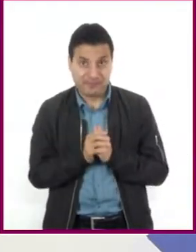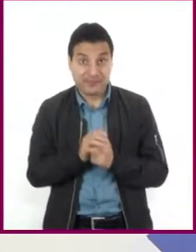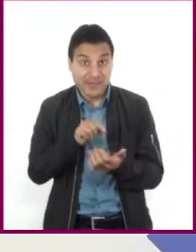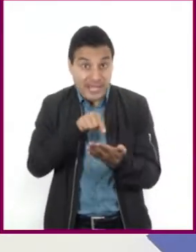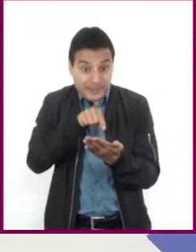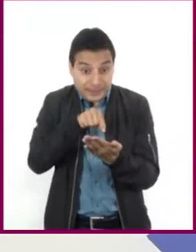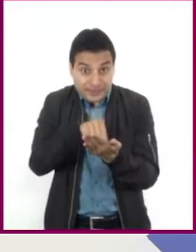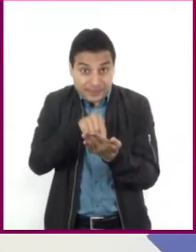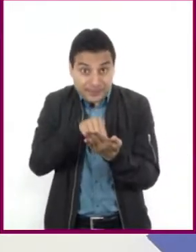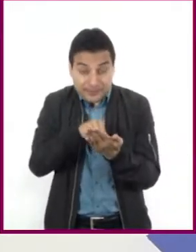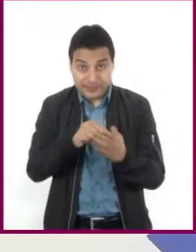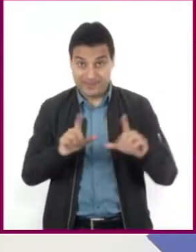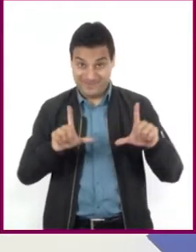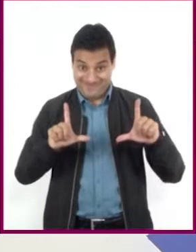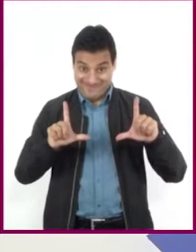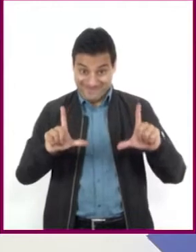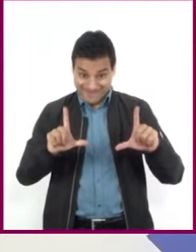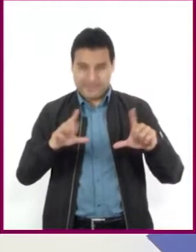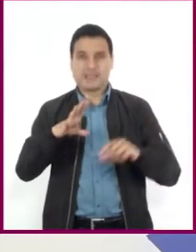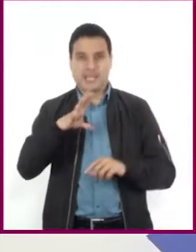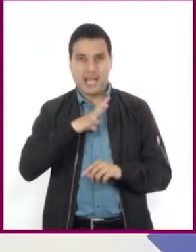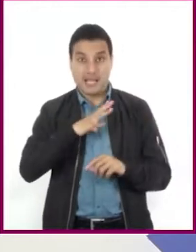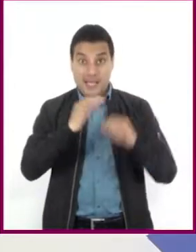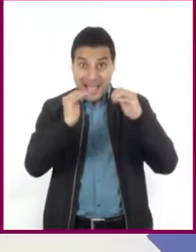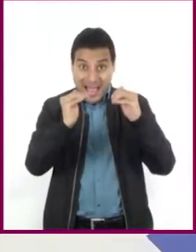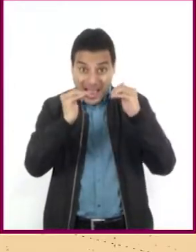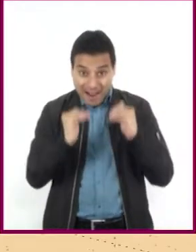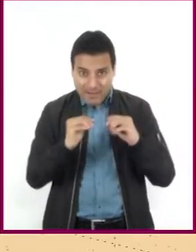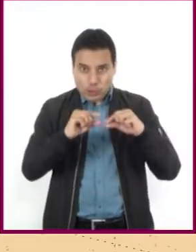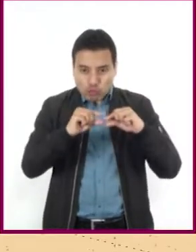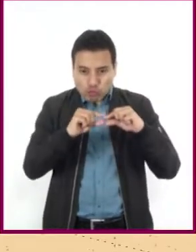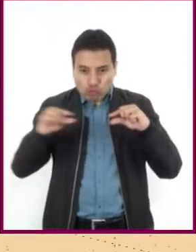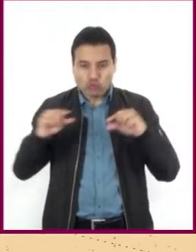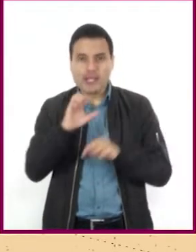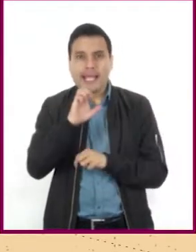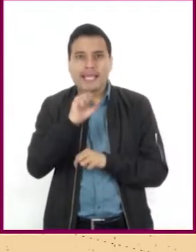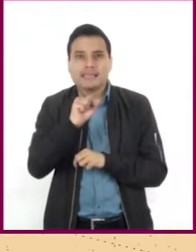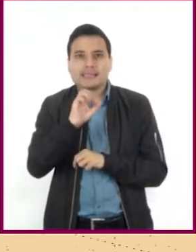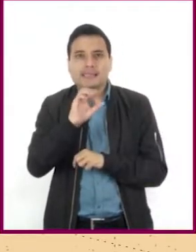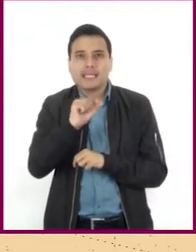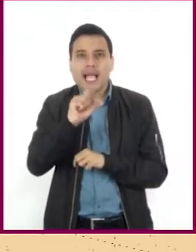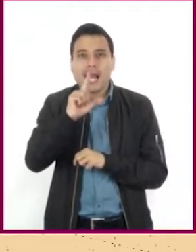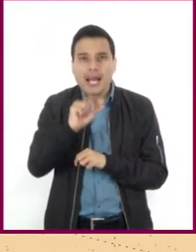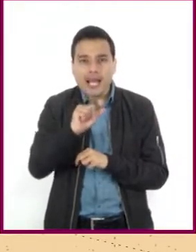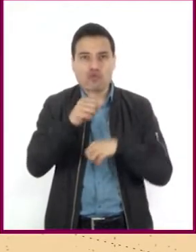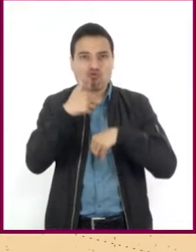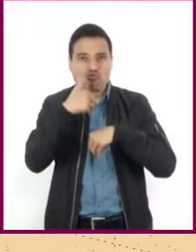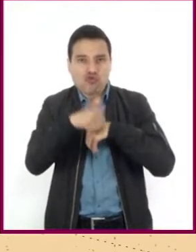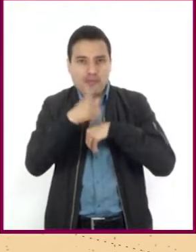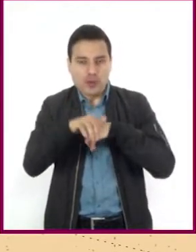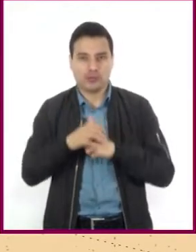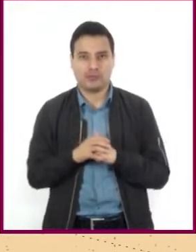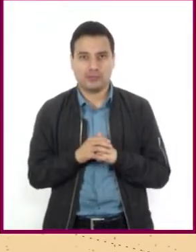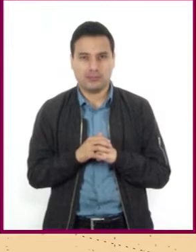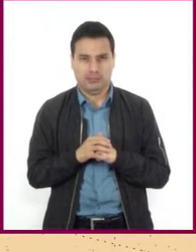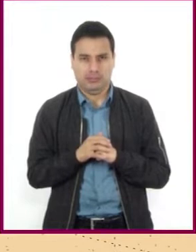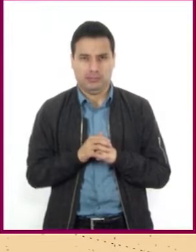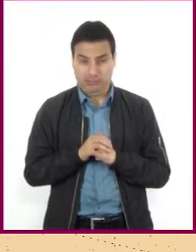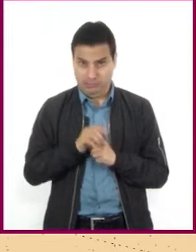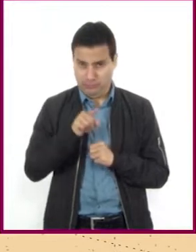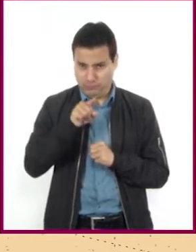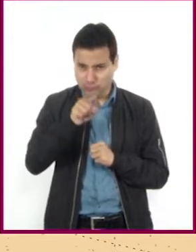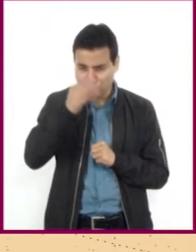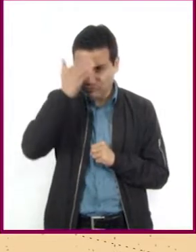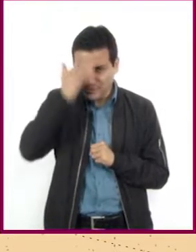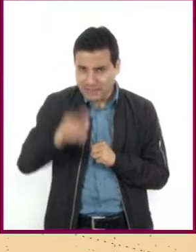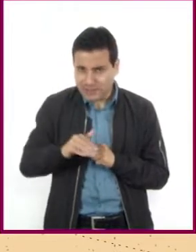representación cuenta con una escala gráfica y numérica. ¿Se habían preguntado para qué